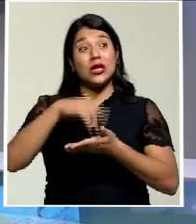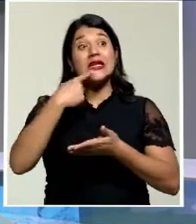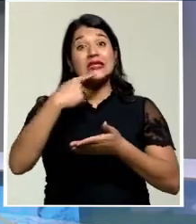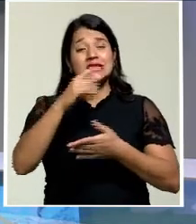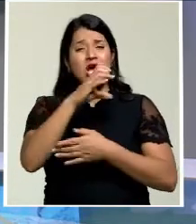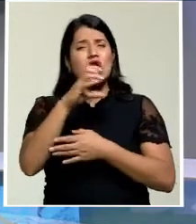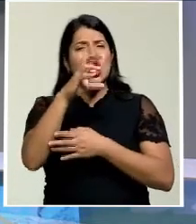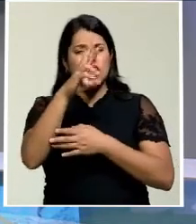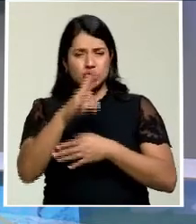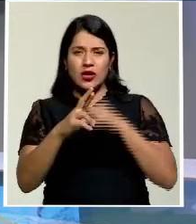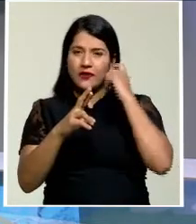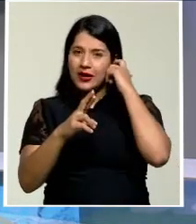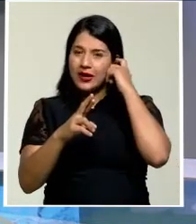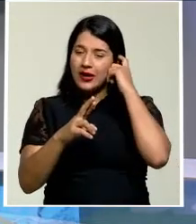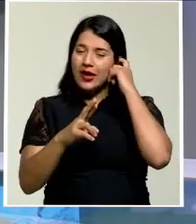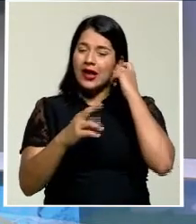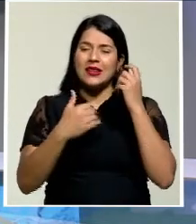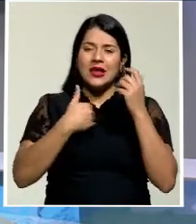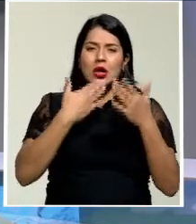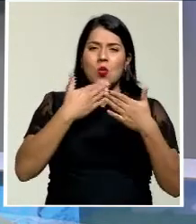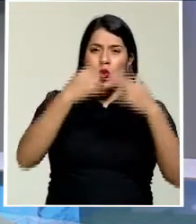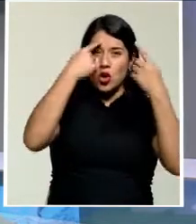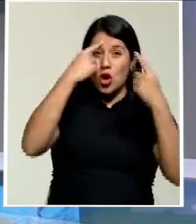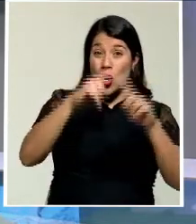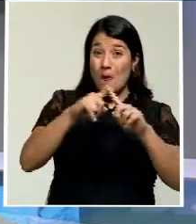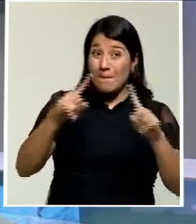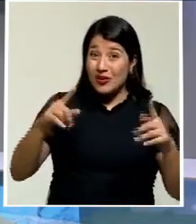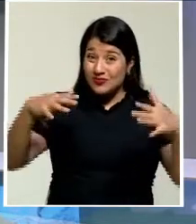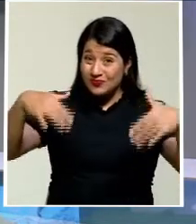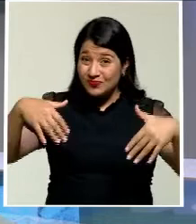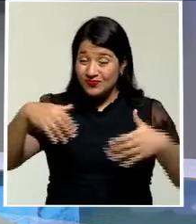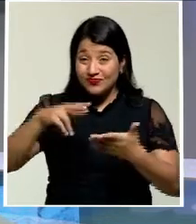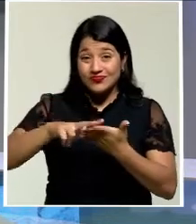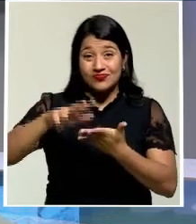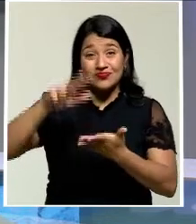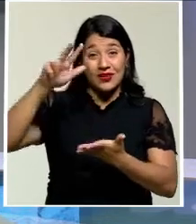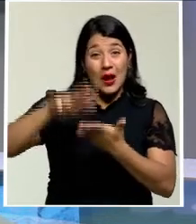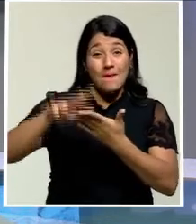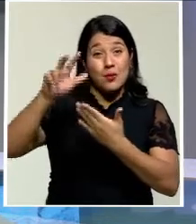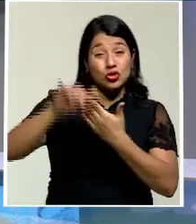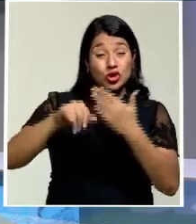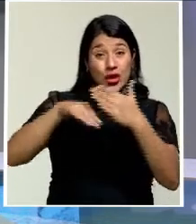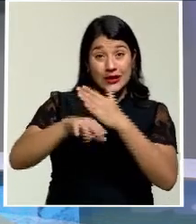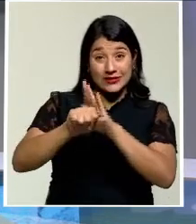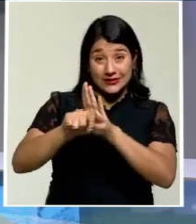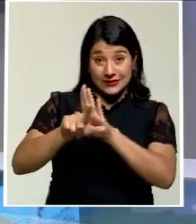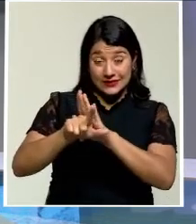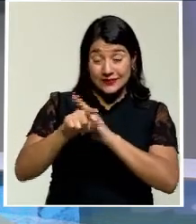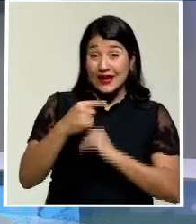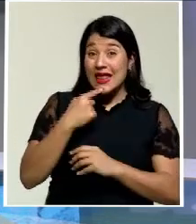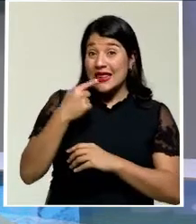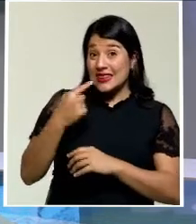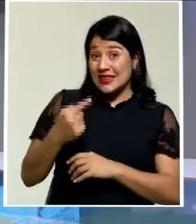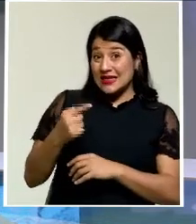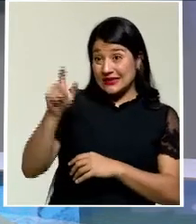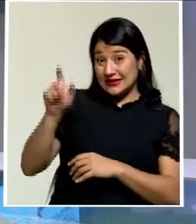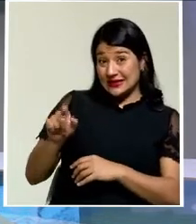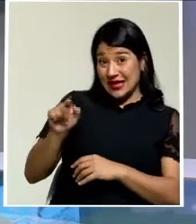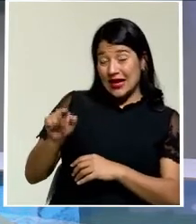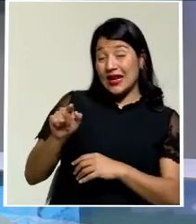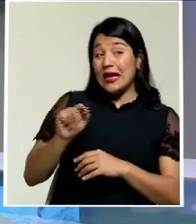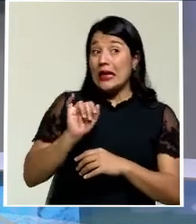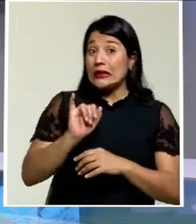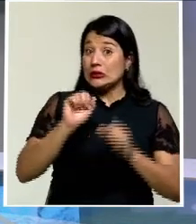no así en proyectos que debían ser aprobados en la Asamblea Legislativa. Según Cubero, esto podría ser obstáculo